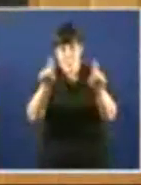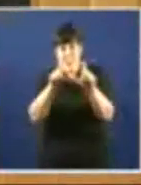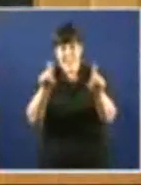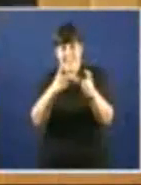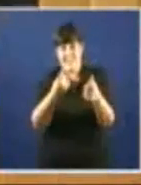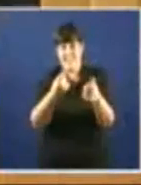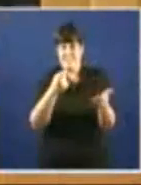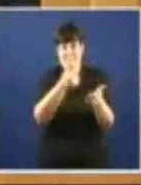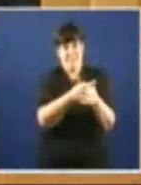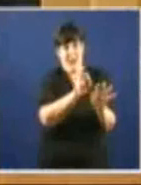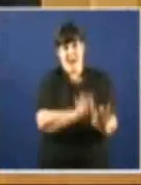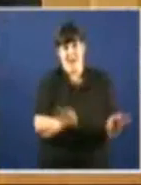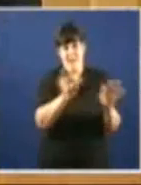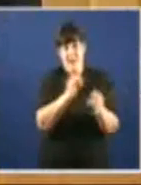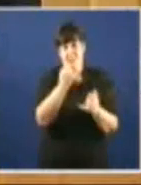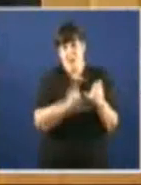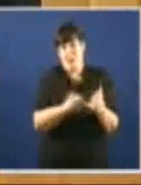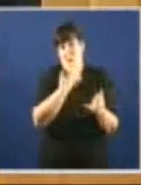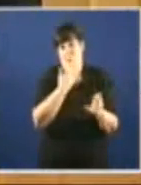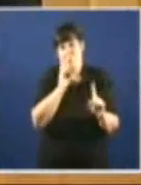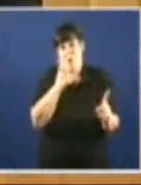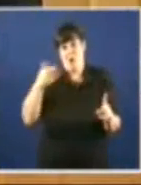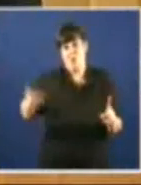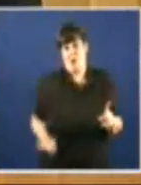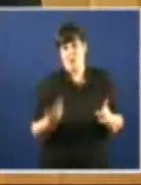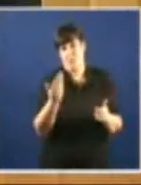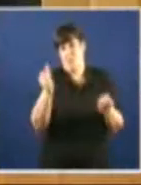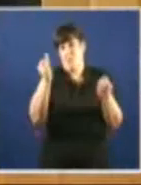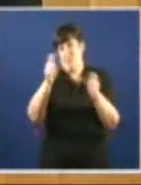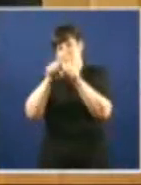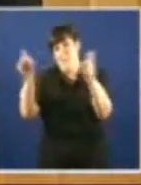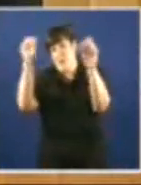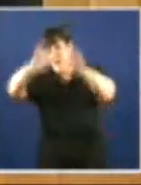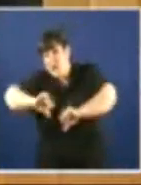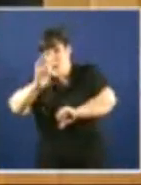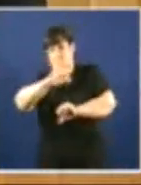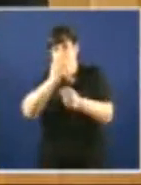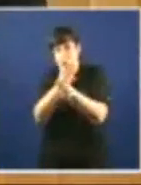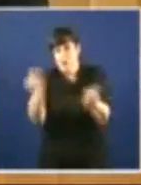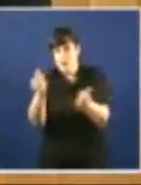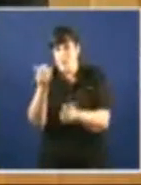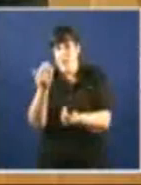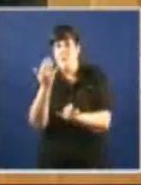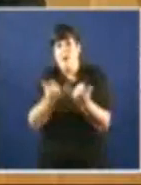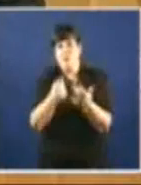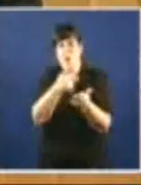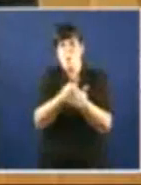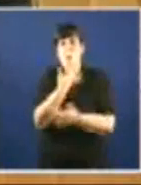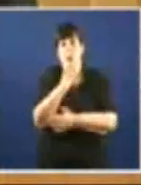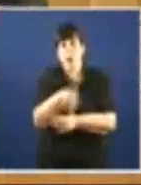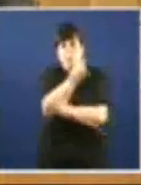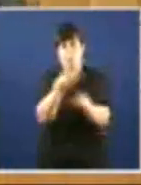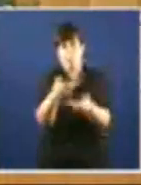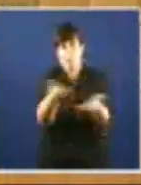responsables Que solen desaparecer ou ir á quebra Sino polo estado afectado É decir polos contribuintes E xa non leo